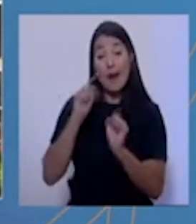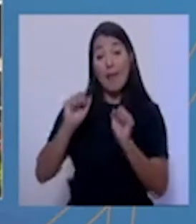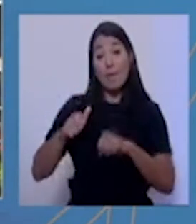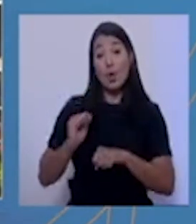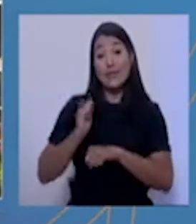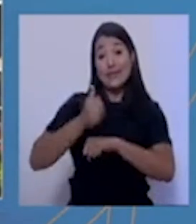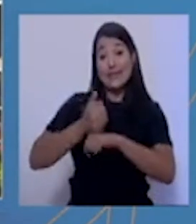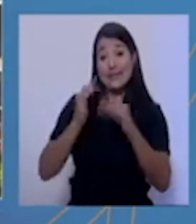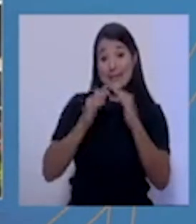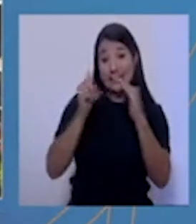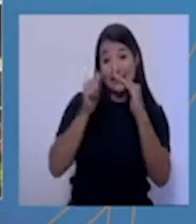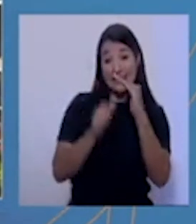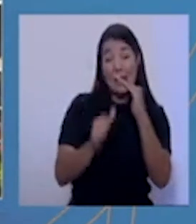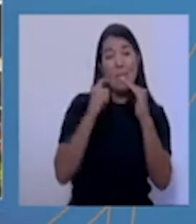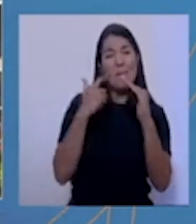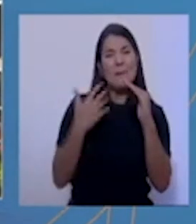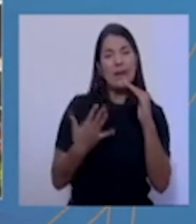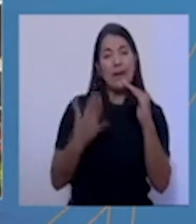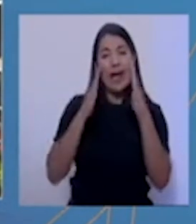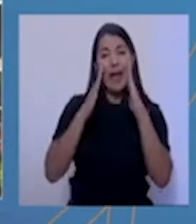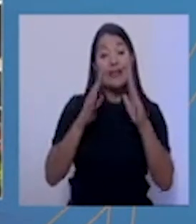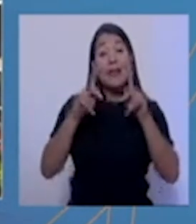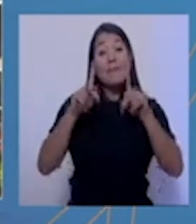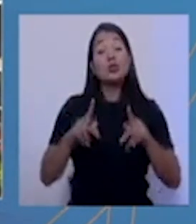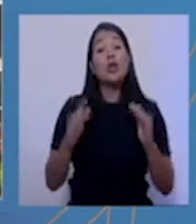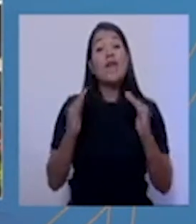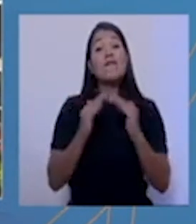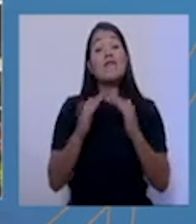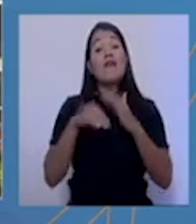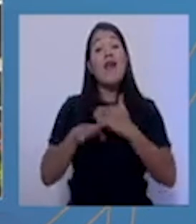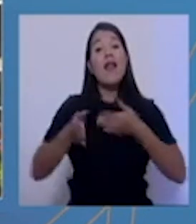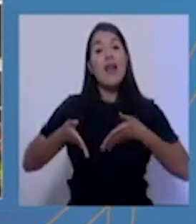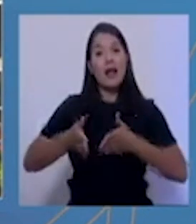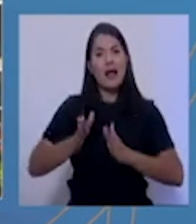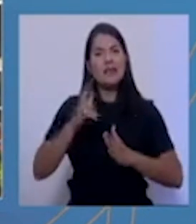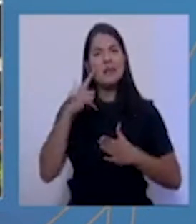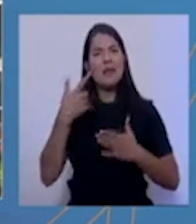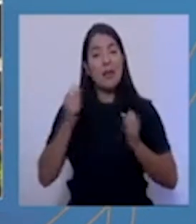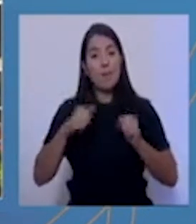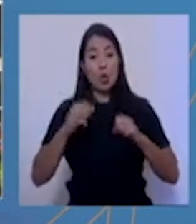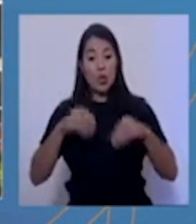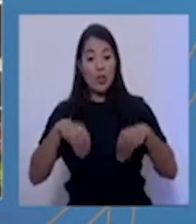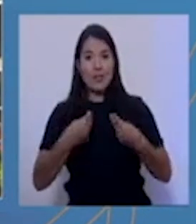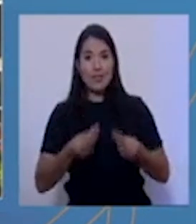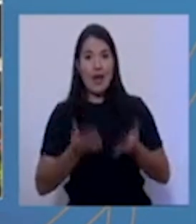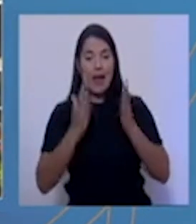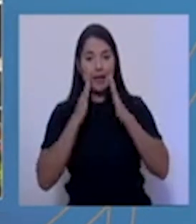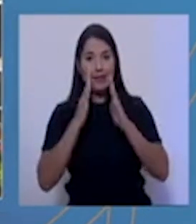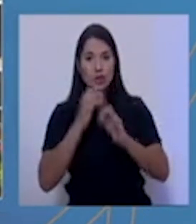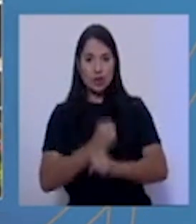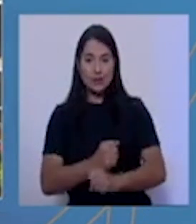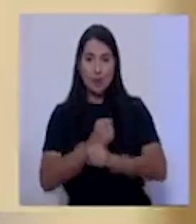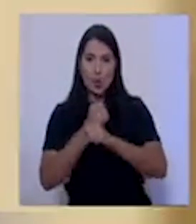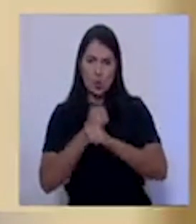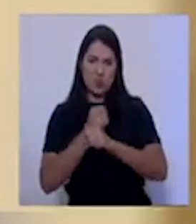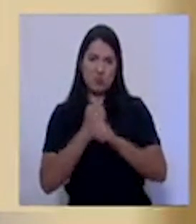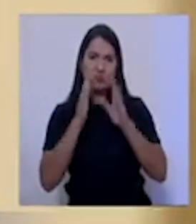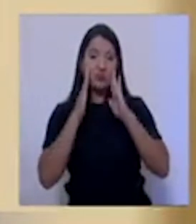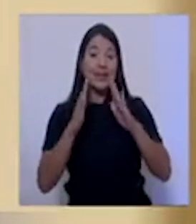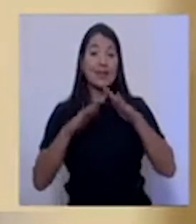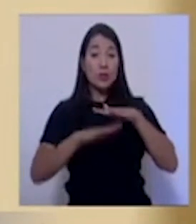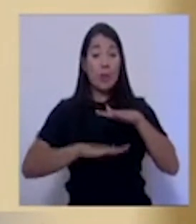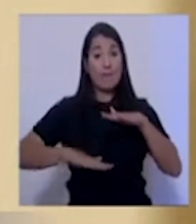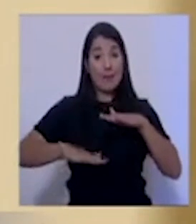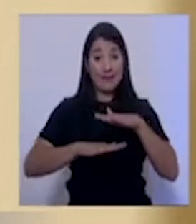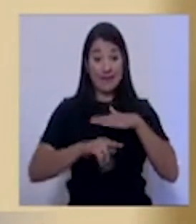personas de calle que le permitan dar condiciones seguras y básicas de atención a esta población,